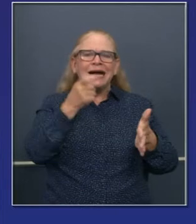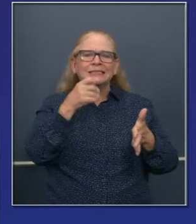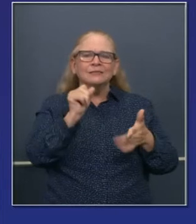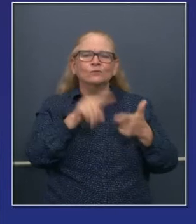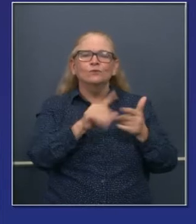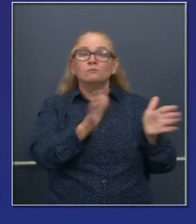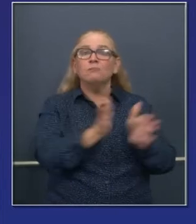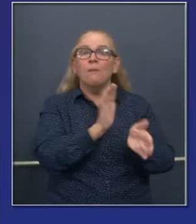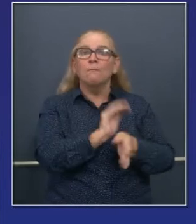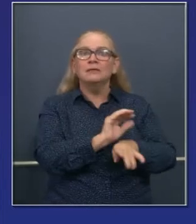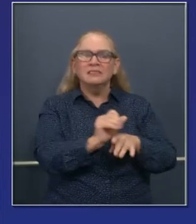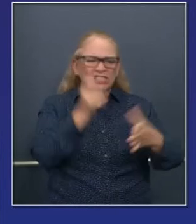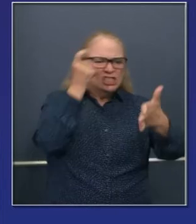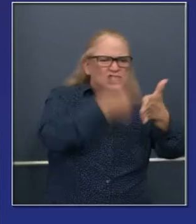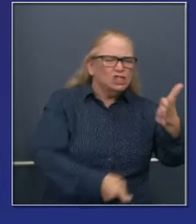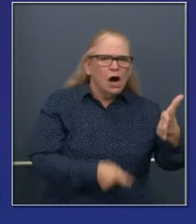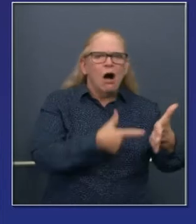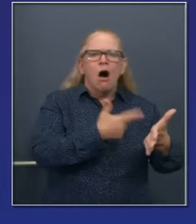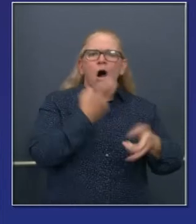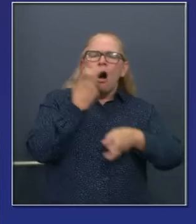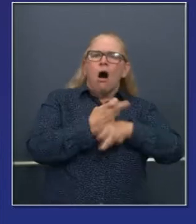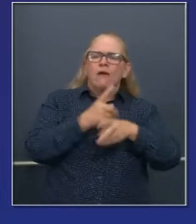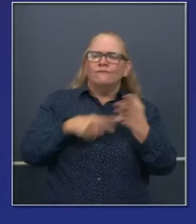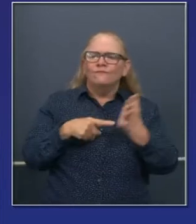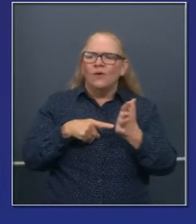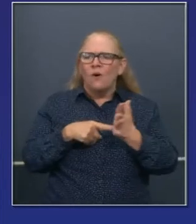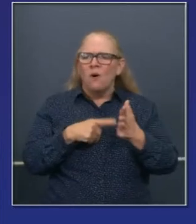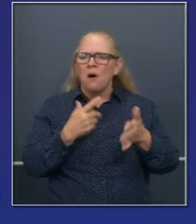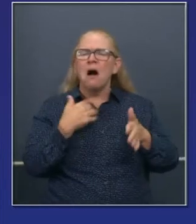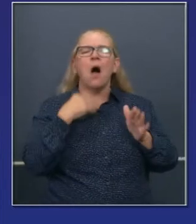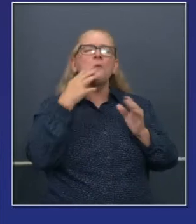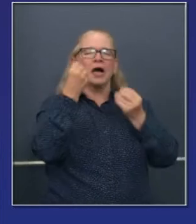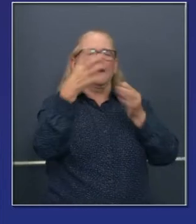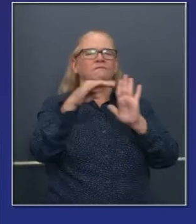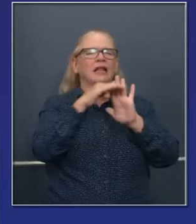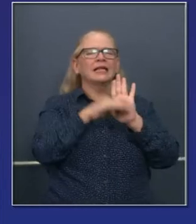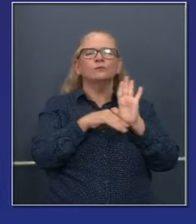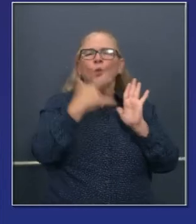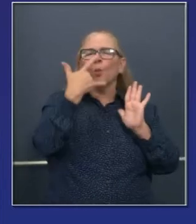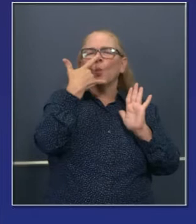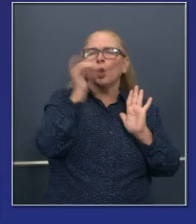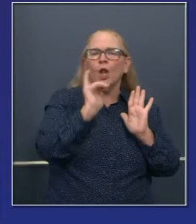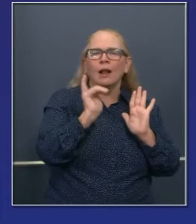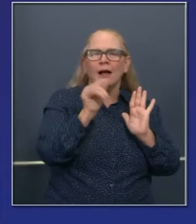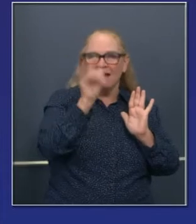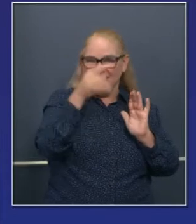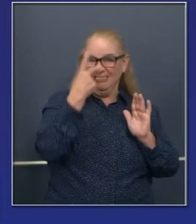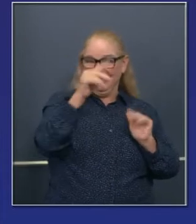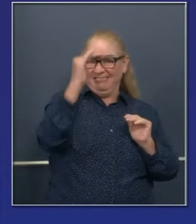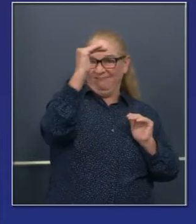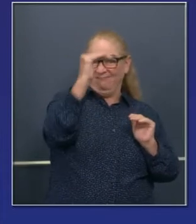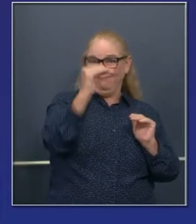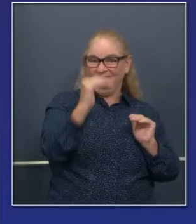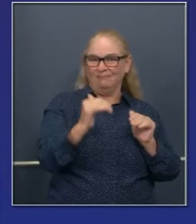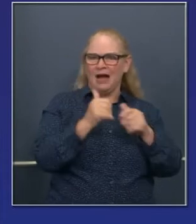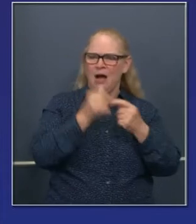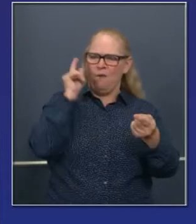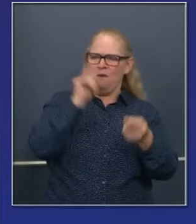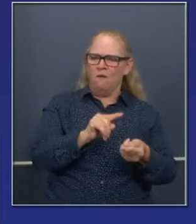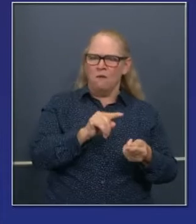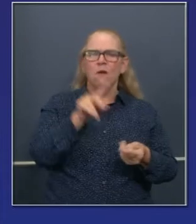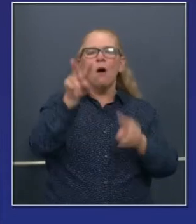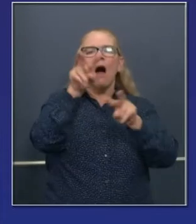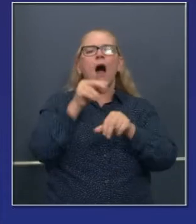hablaremos de los detalles, pero lo más importante ahora es la lista larga para que entiendan la amplitud y en algunos casos la profundidad también de estos esfuerzos para que